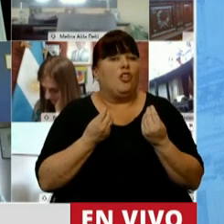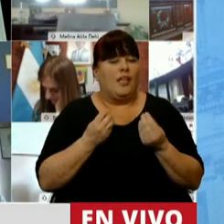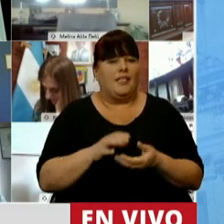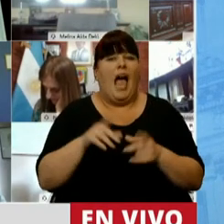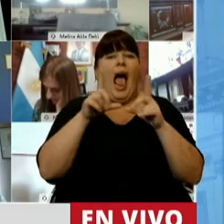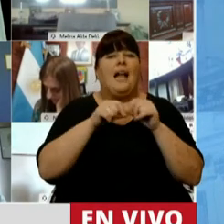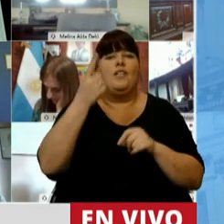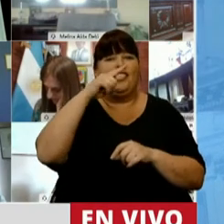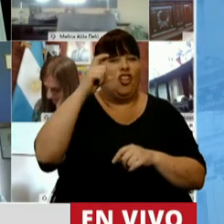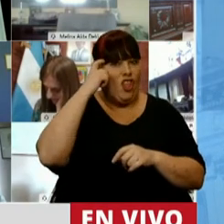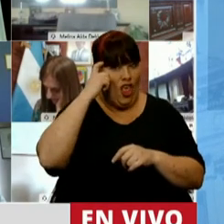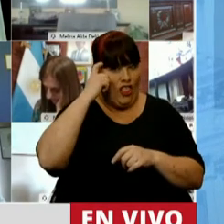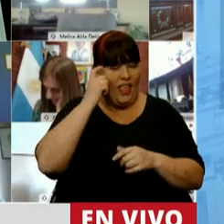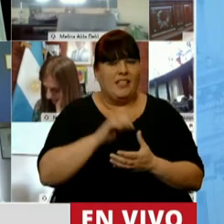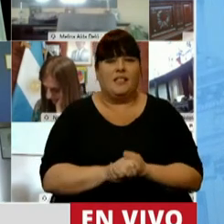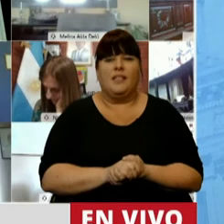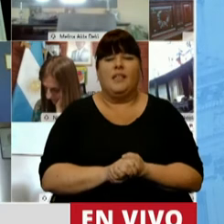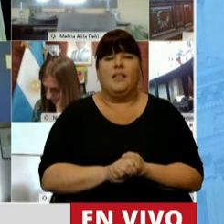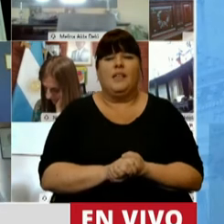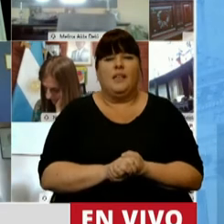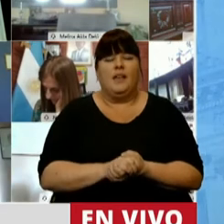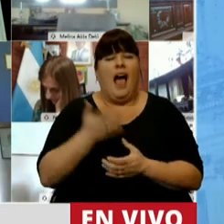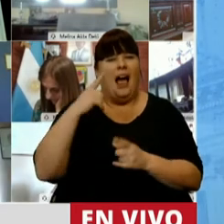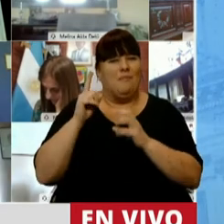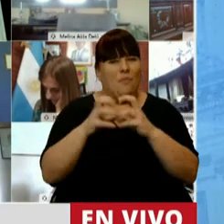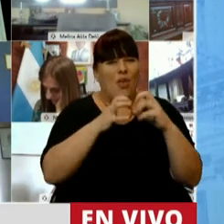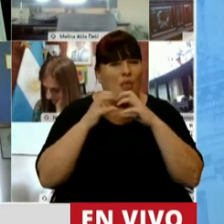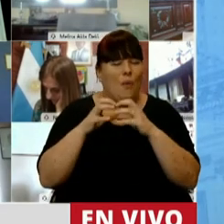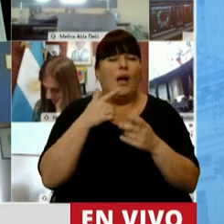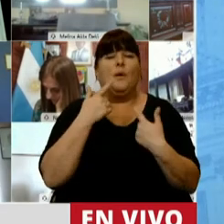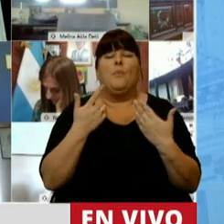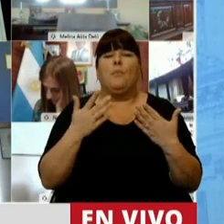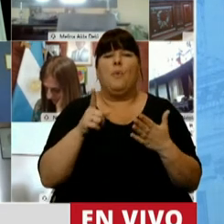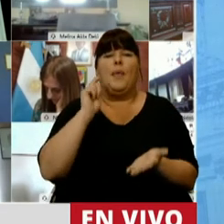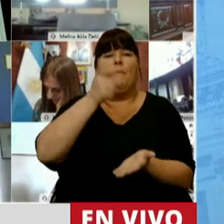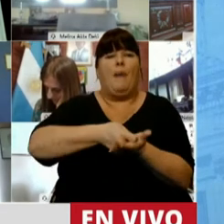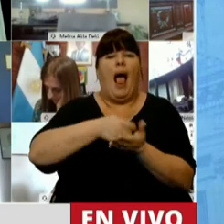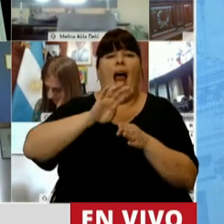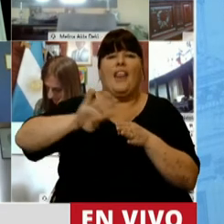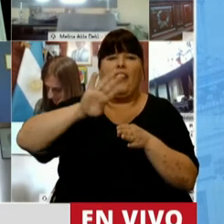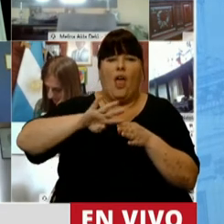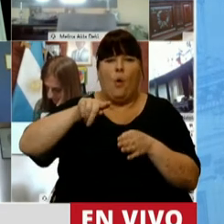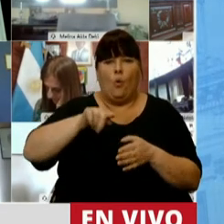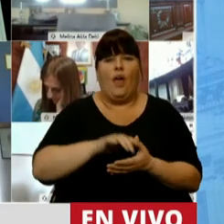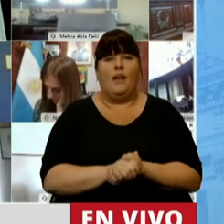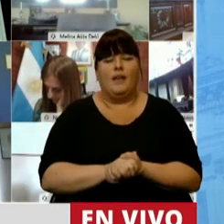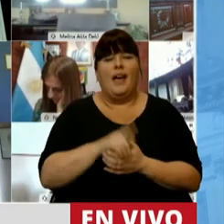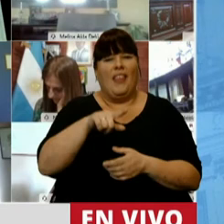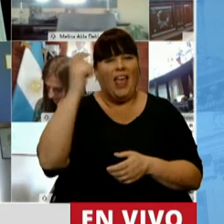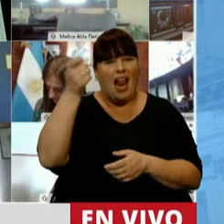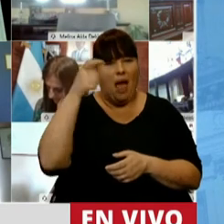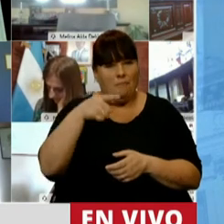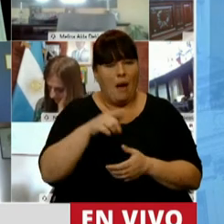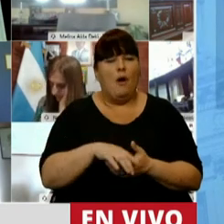el artículo 110, y que lo debemos poder introducir en el debate, que plantea la posibilidad del pago de la deuda que tiene Hacha con La Pampa,